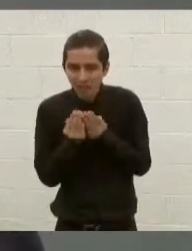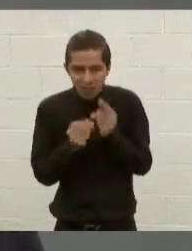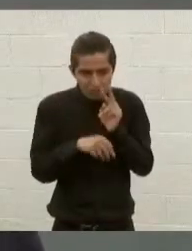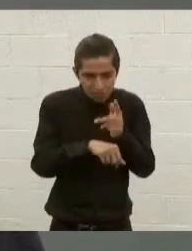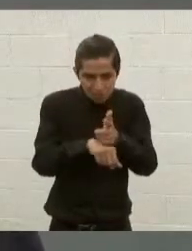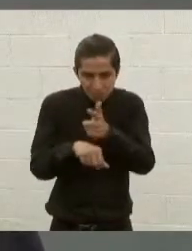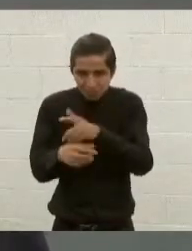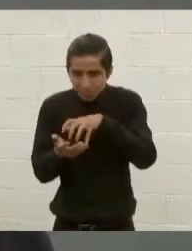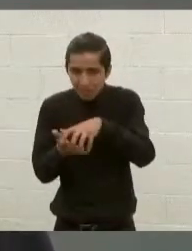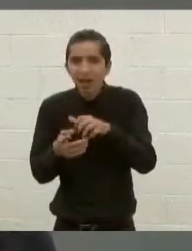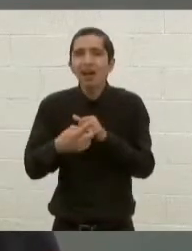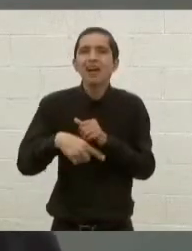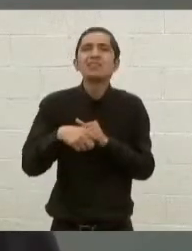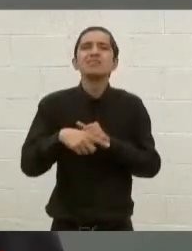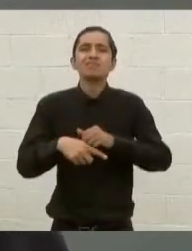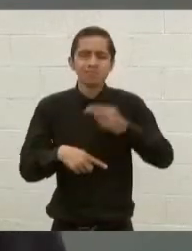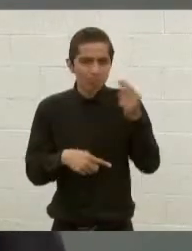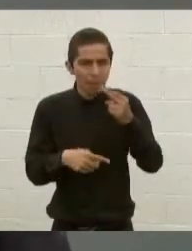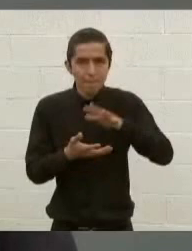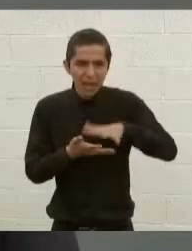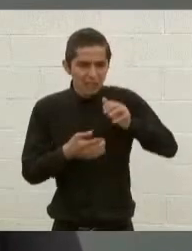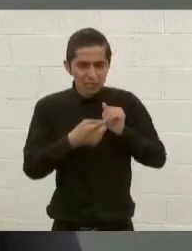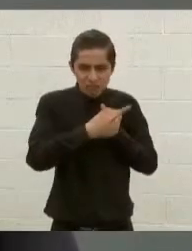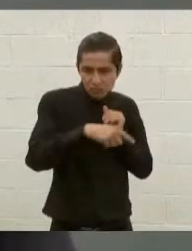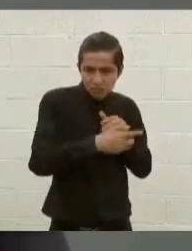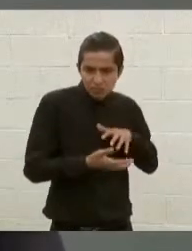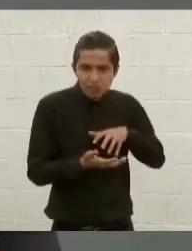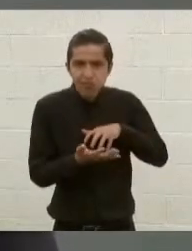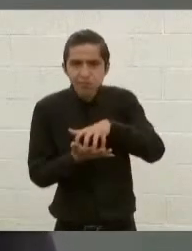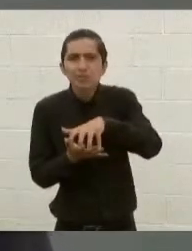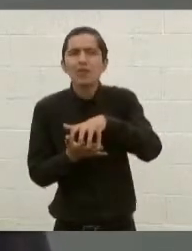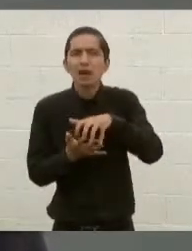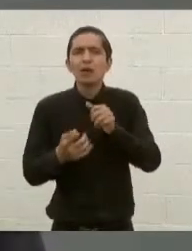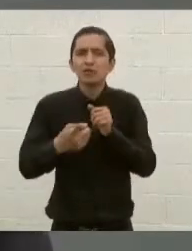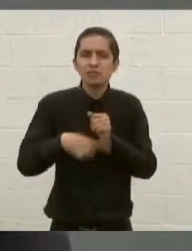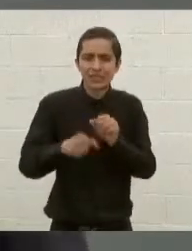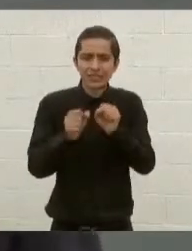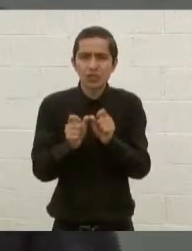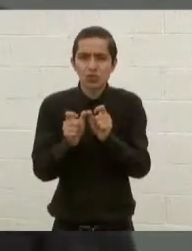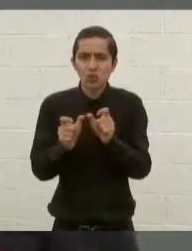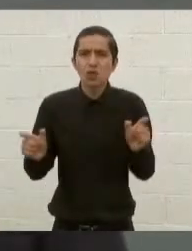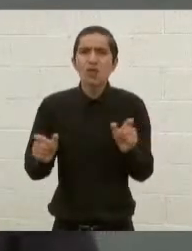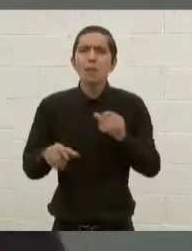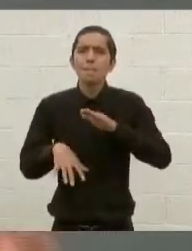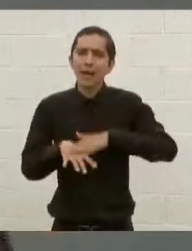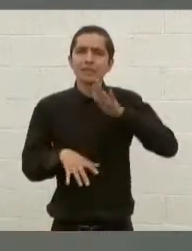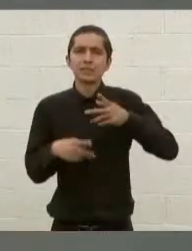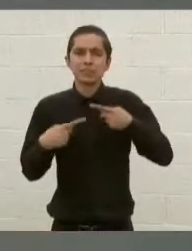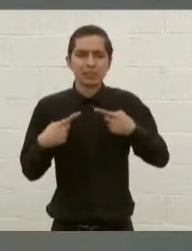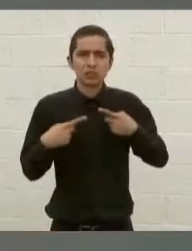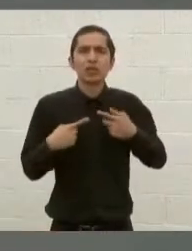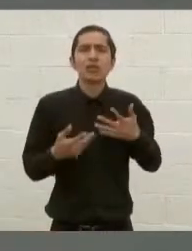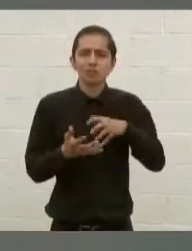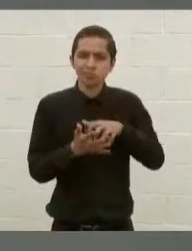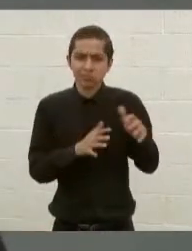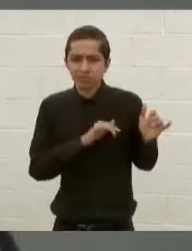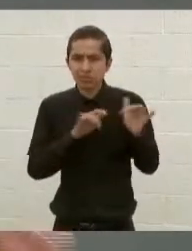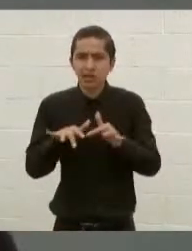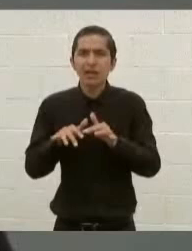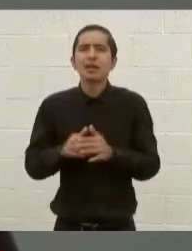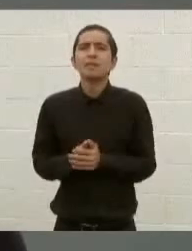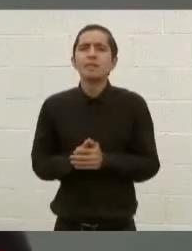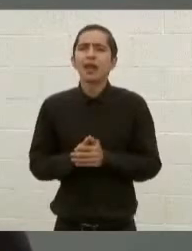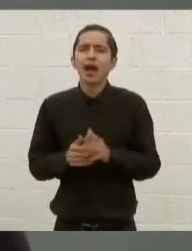requieren de una presencia mayor de las fuerzas de seguridad pública estamos